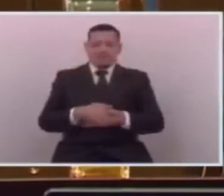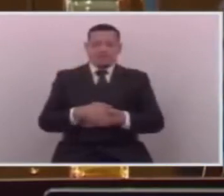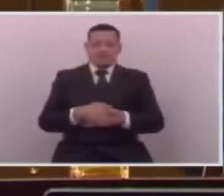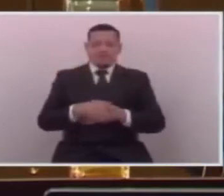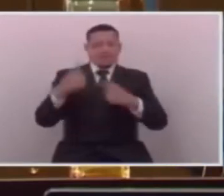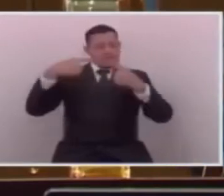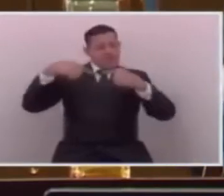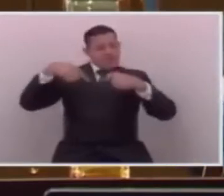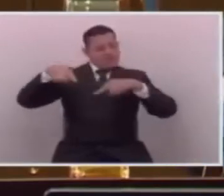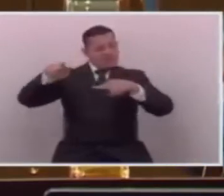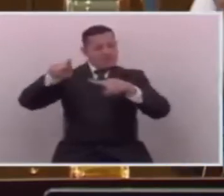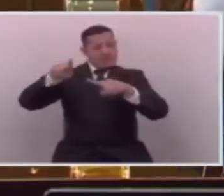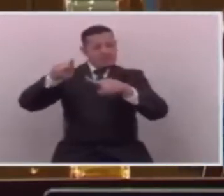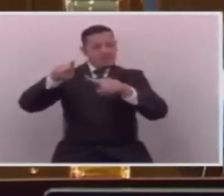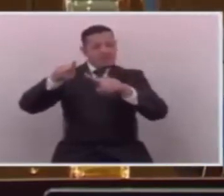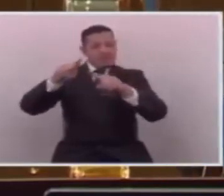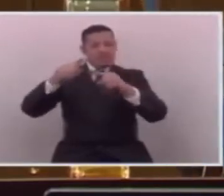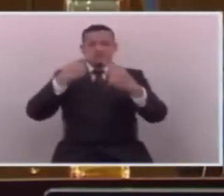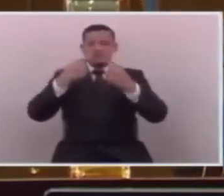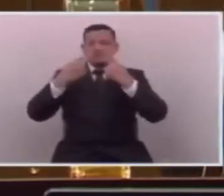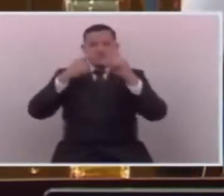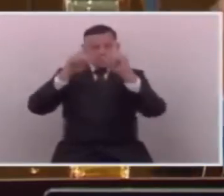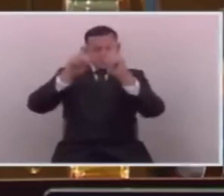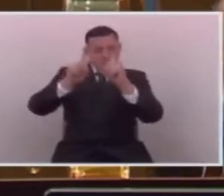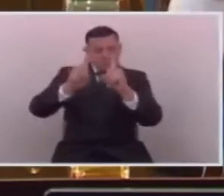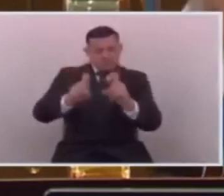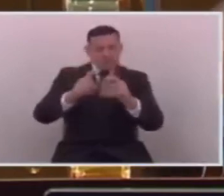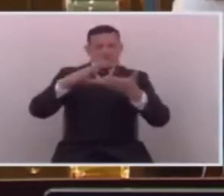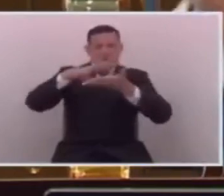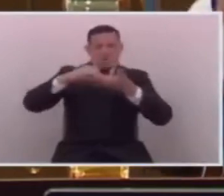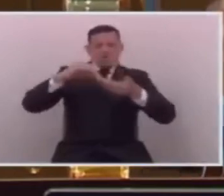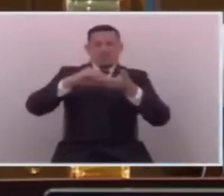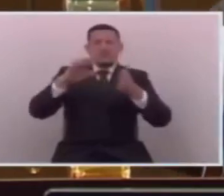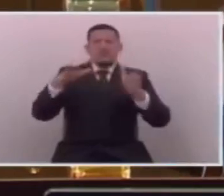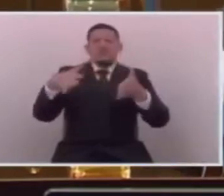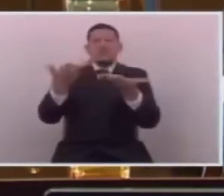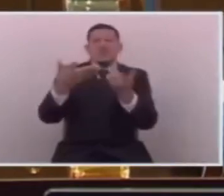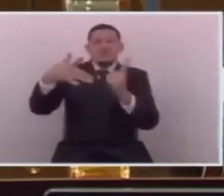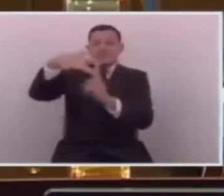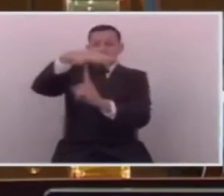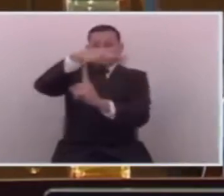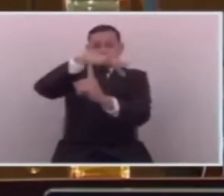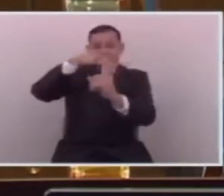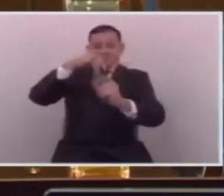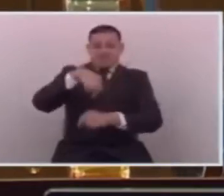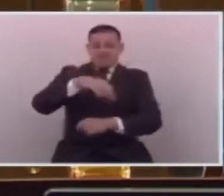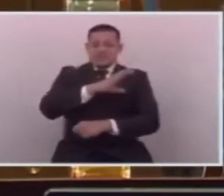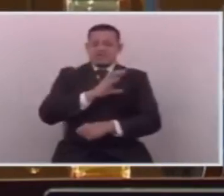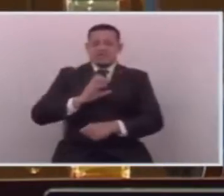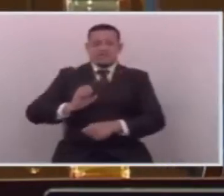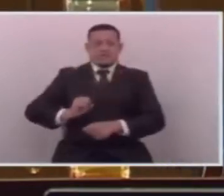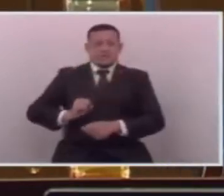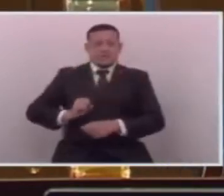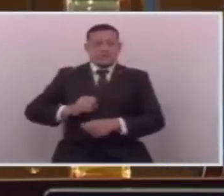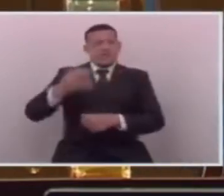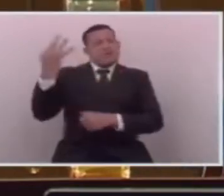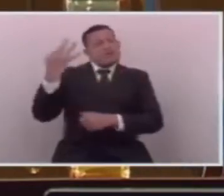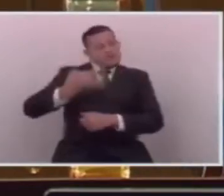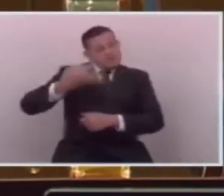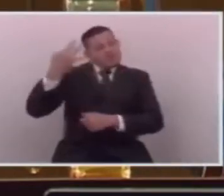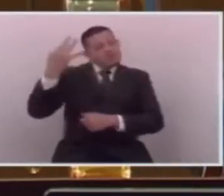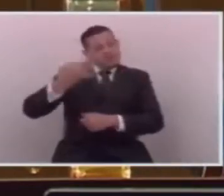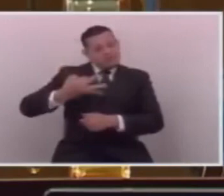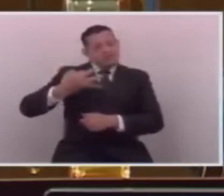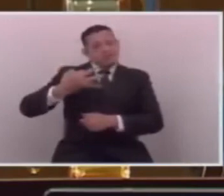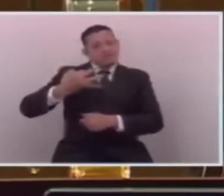que vayan a ellos, que los entrevisten y que les cuenten qué es lo que está sucediendo en nuestro país y, por favor,